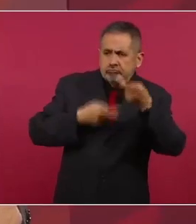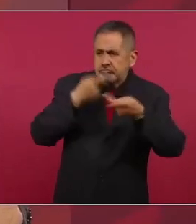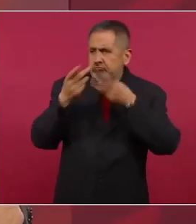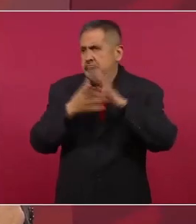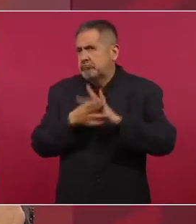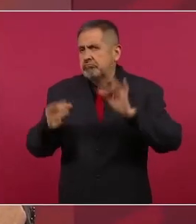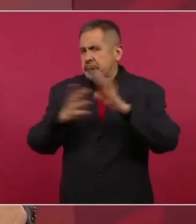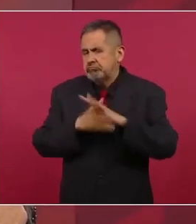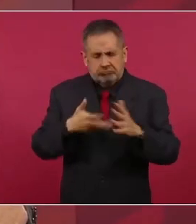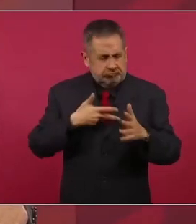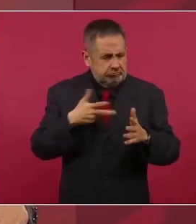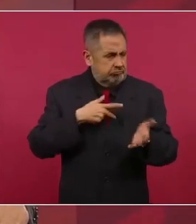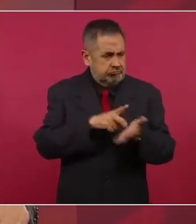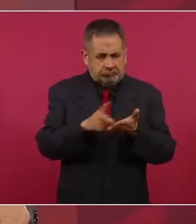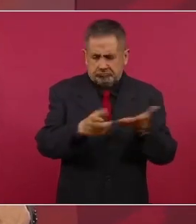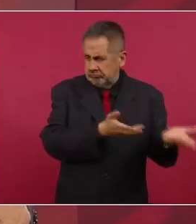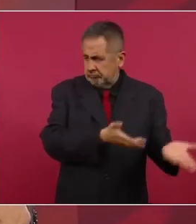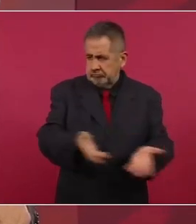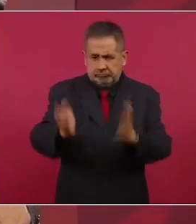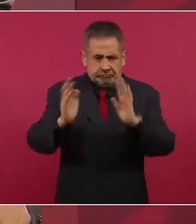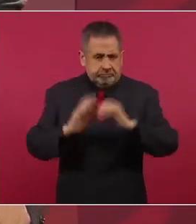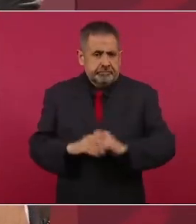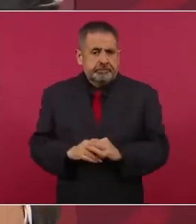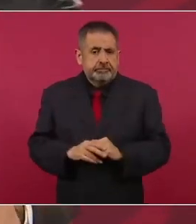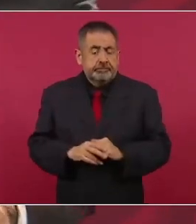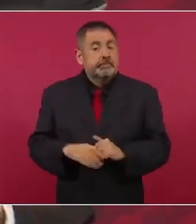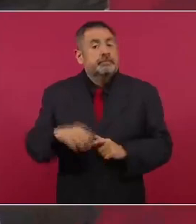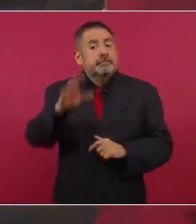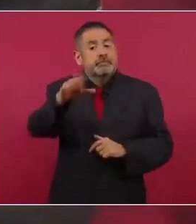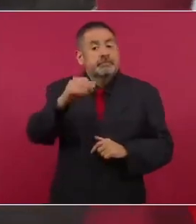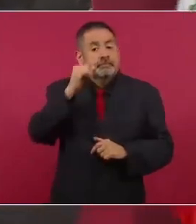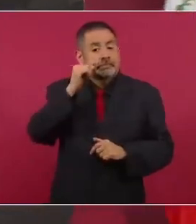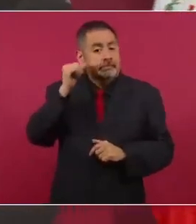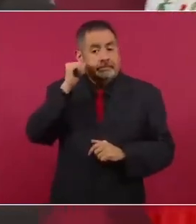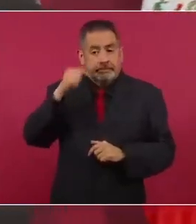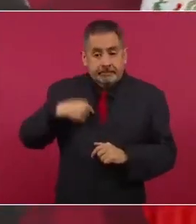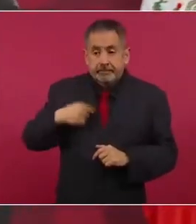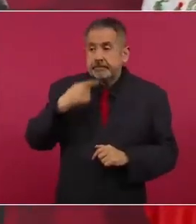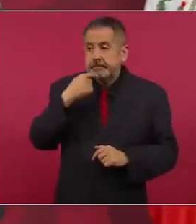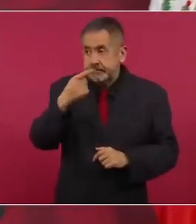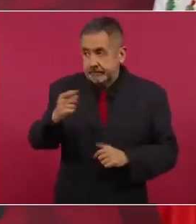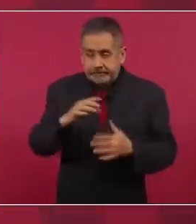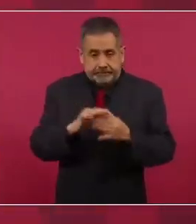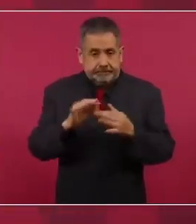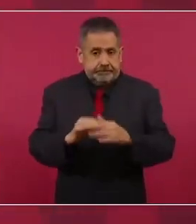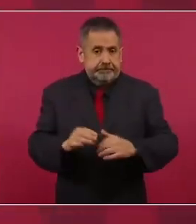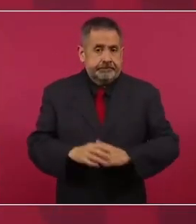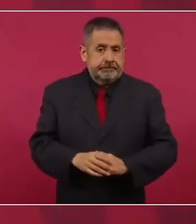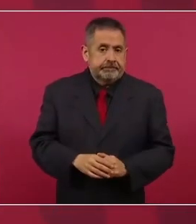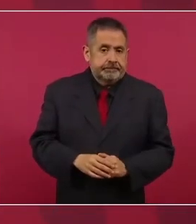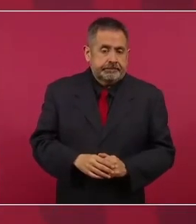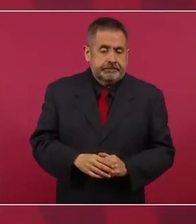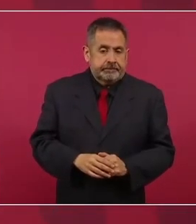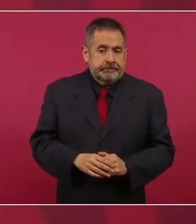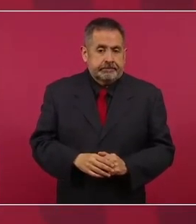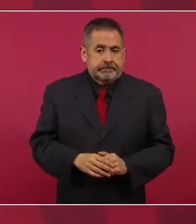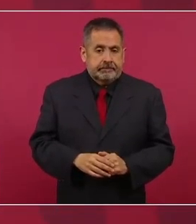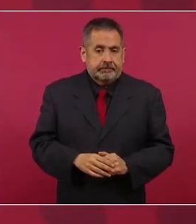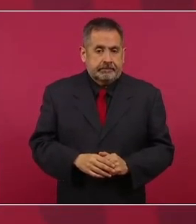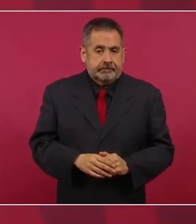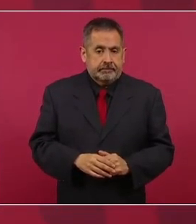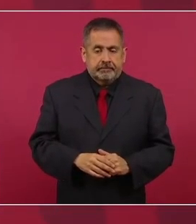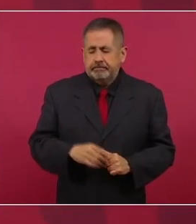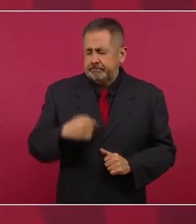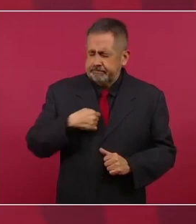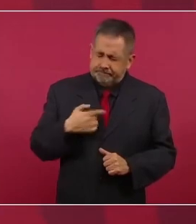disentir. Y ayer también lo dije, me da